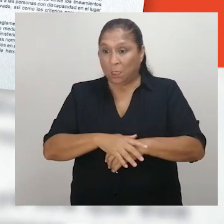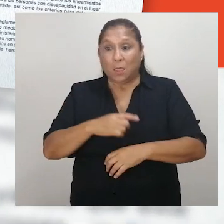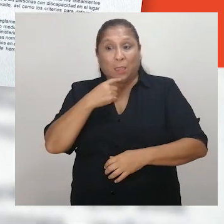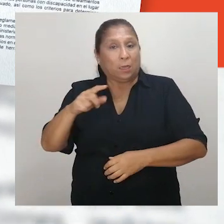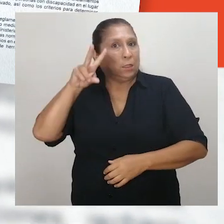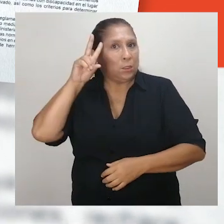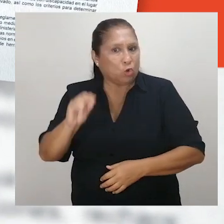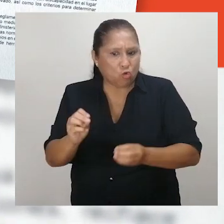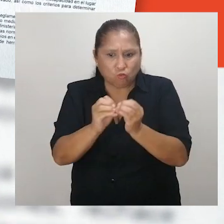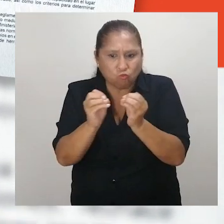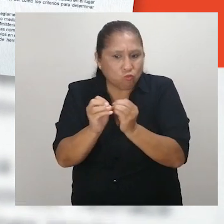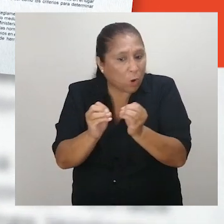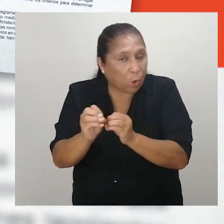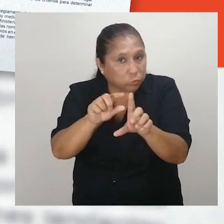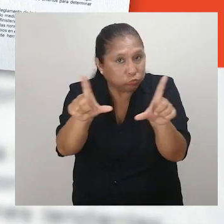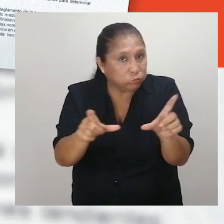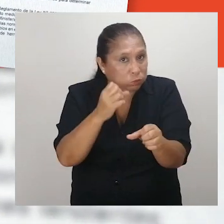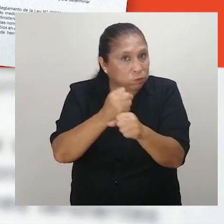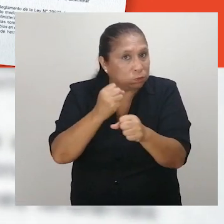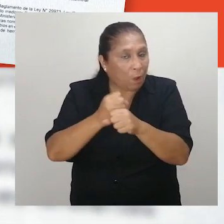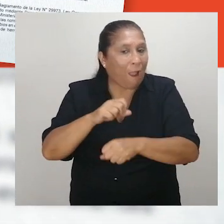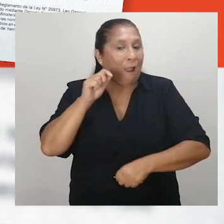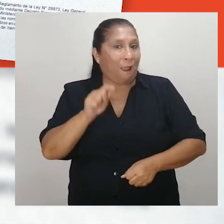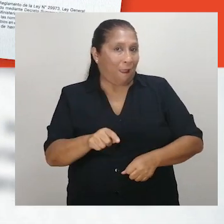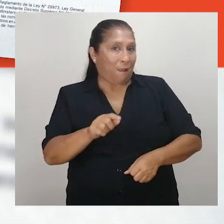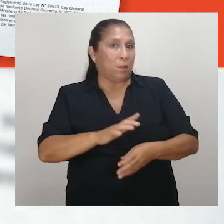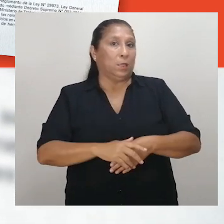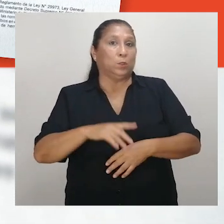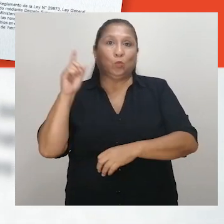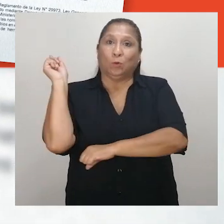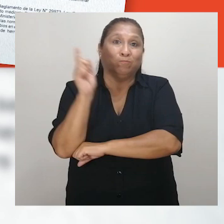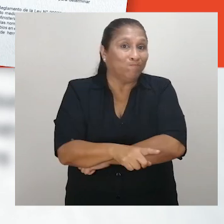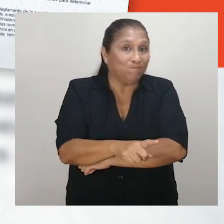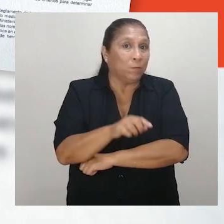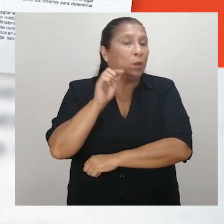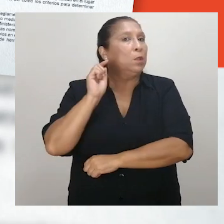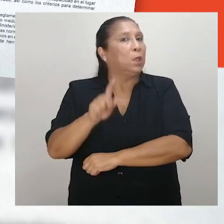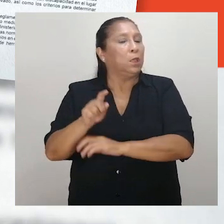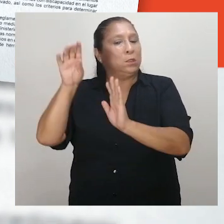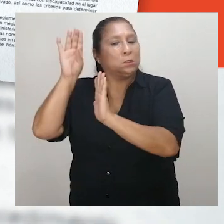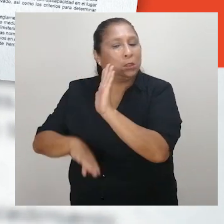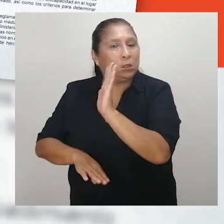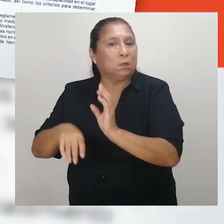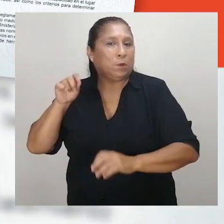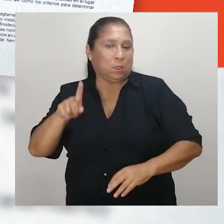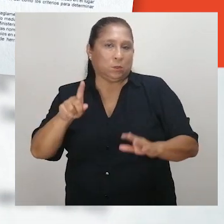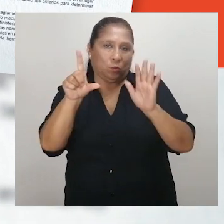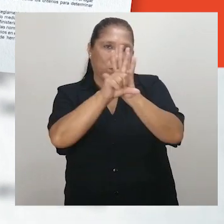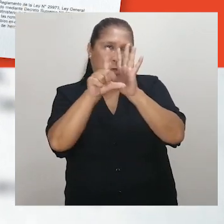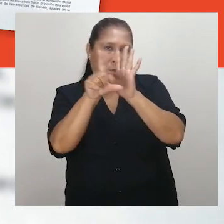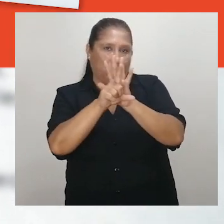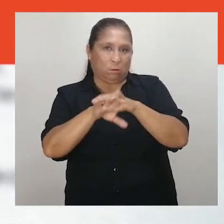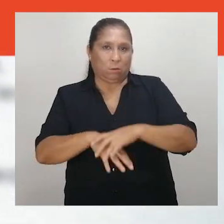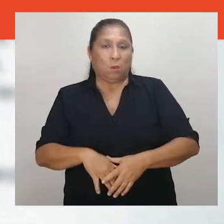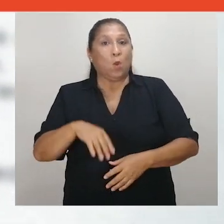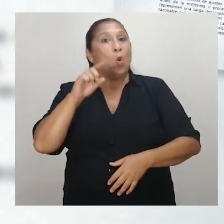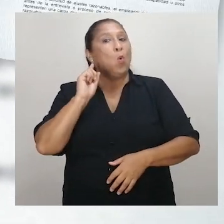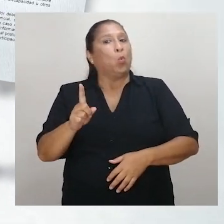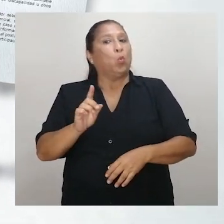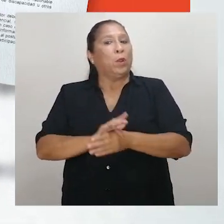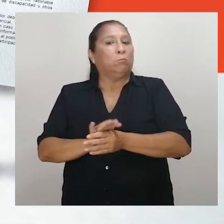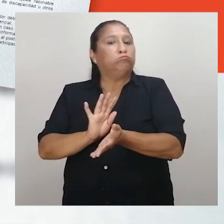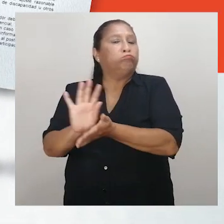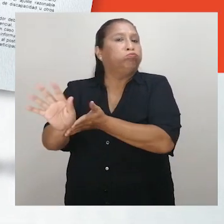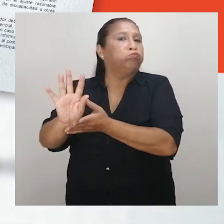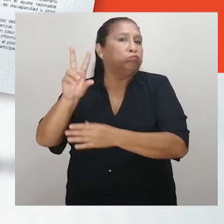expresamente que la denegatoria injustificada de ajustes razonables constituye un acto de discriminación conforme a ley.